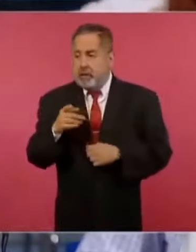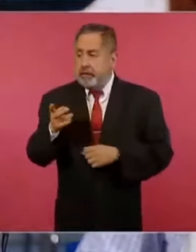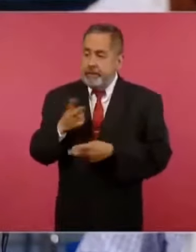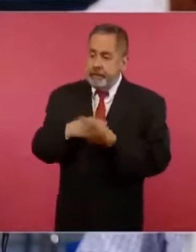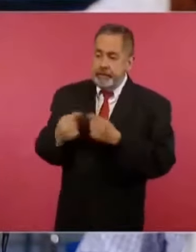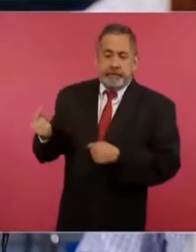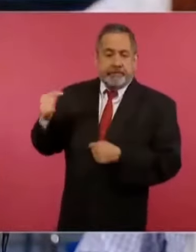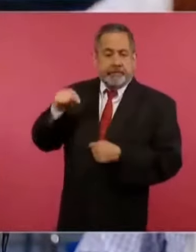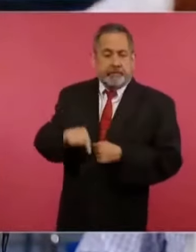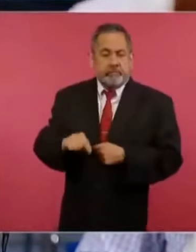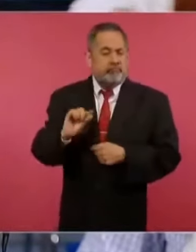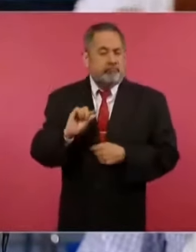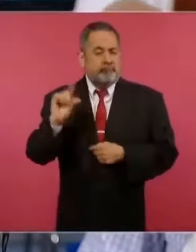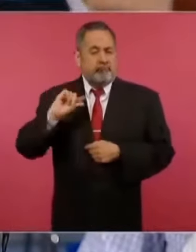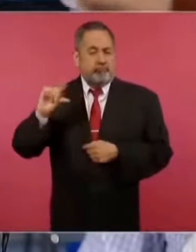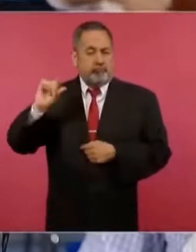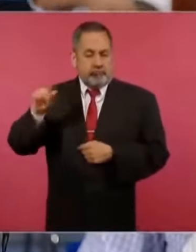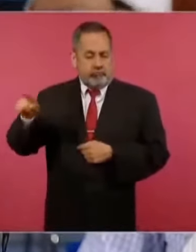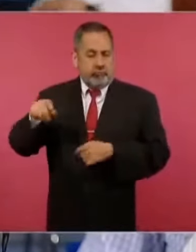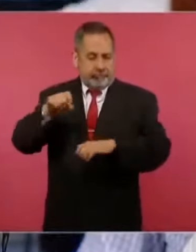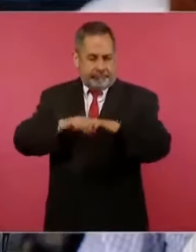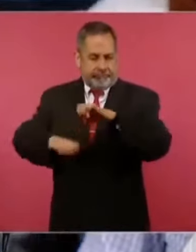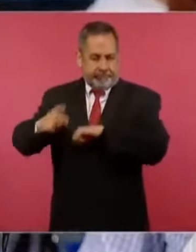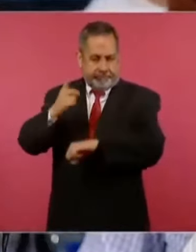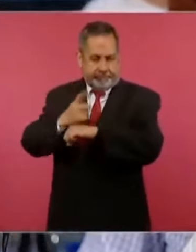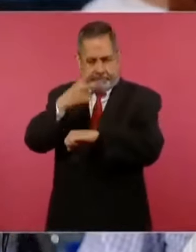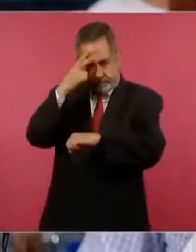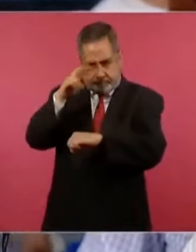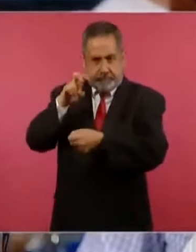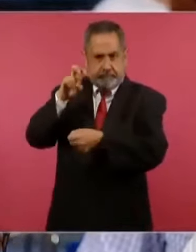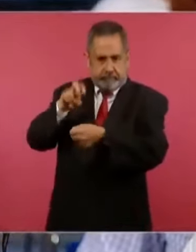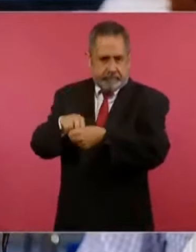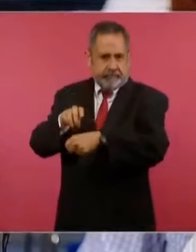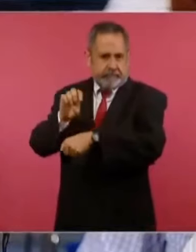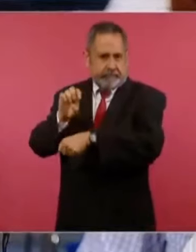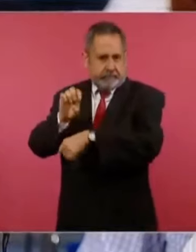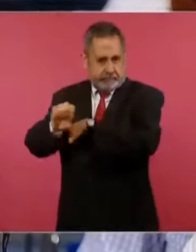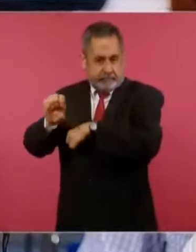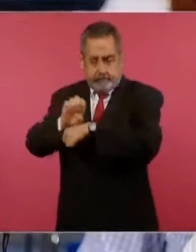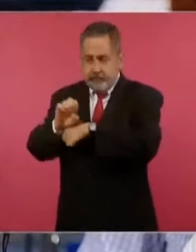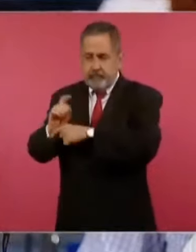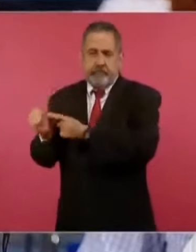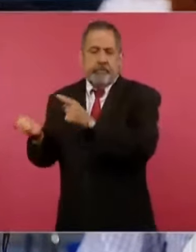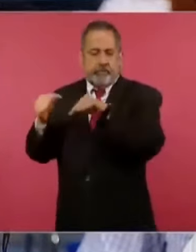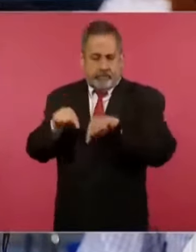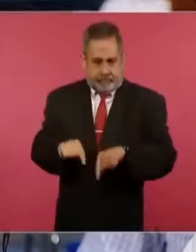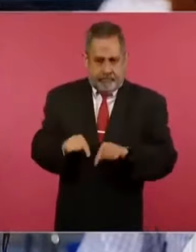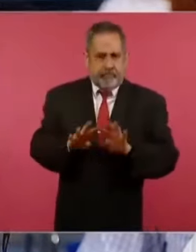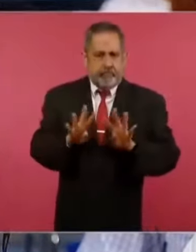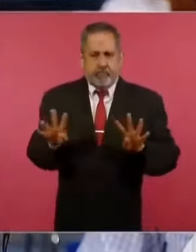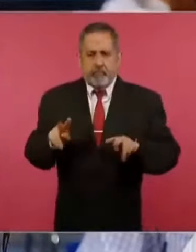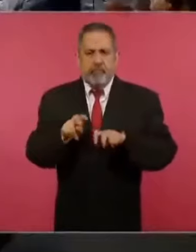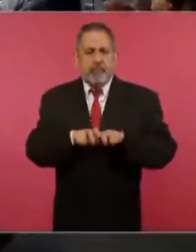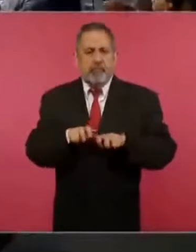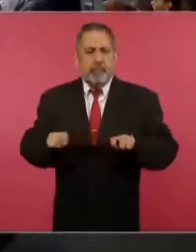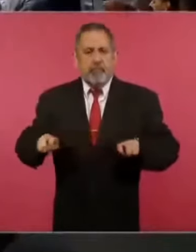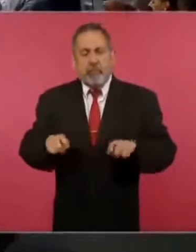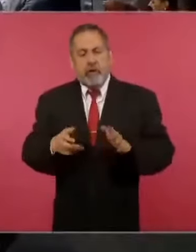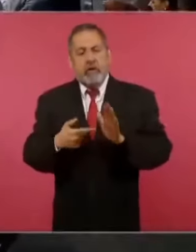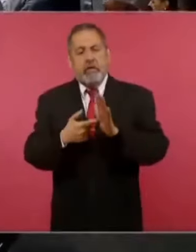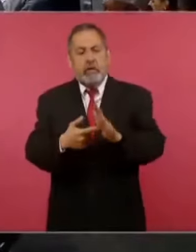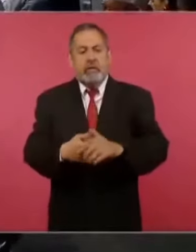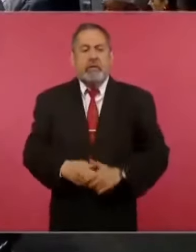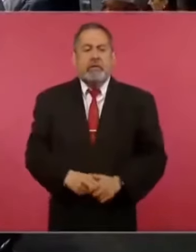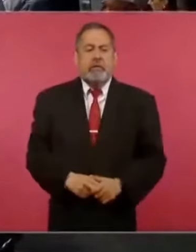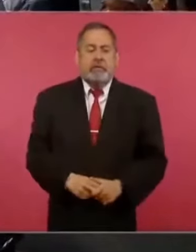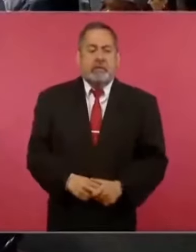a los diplomáticos de la que estaban en la Embajada Mexicana en Ecuador. Bueno,